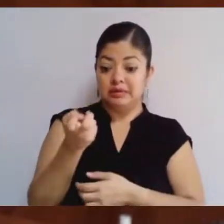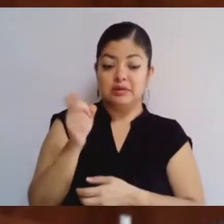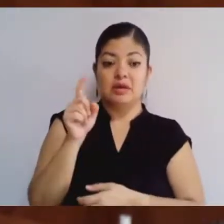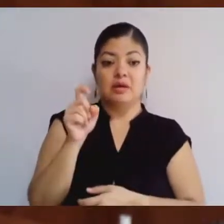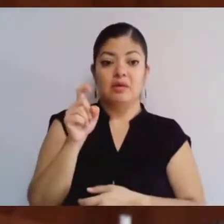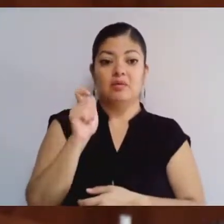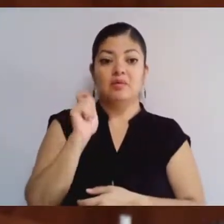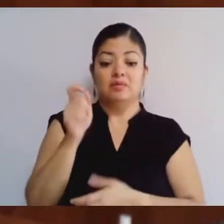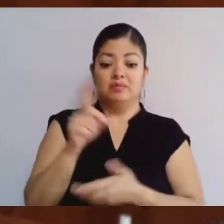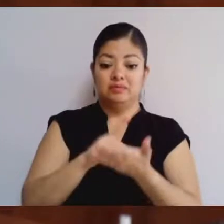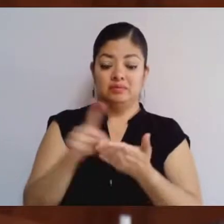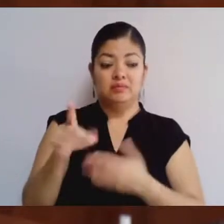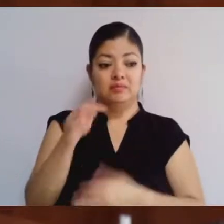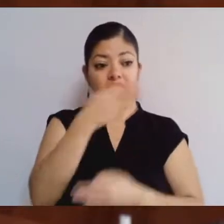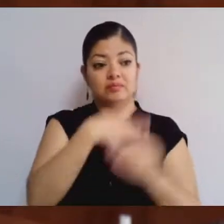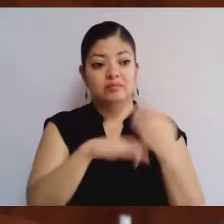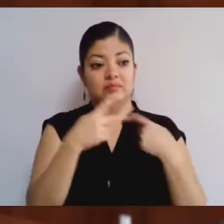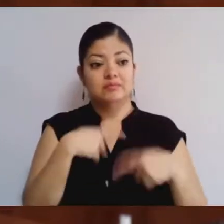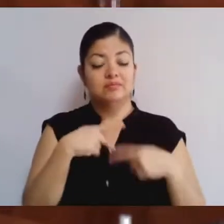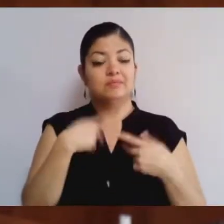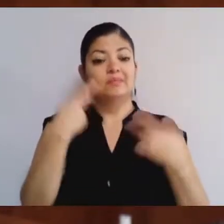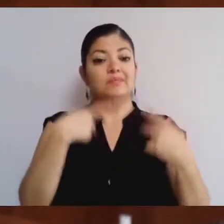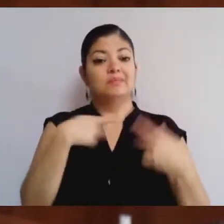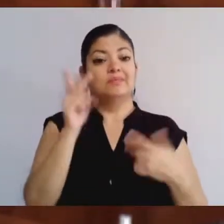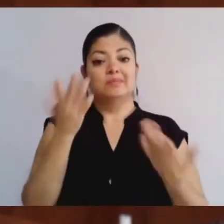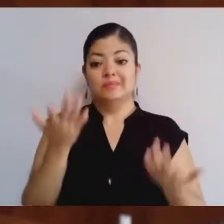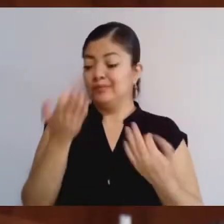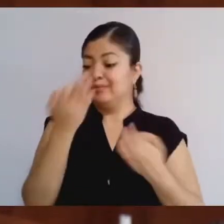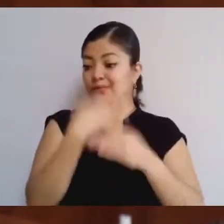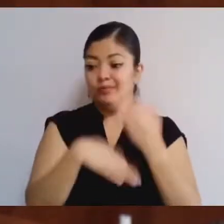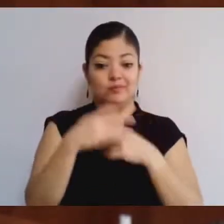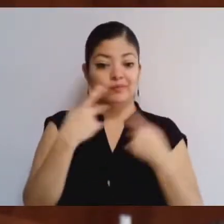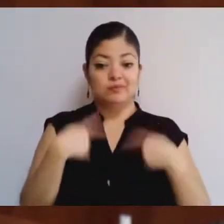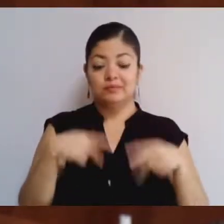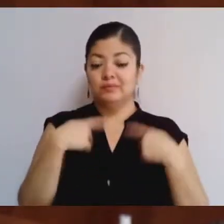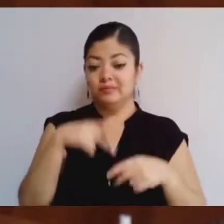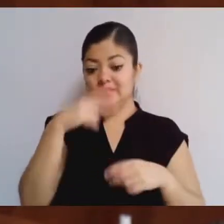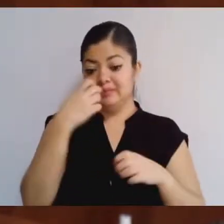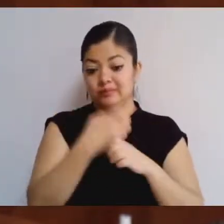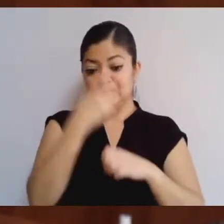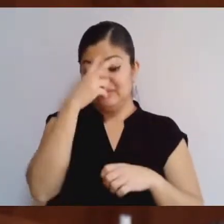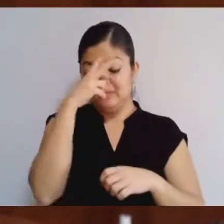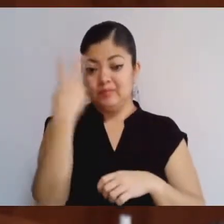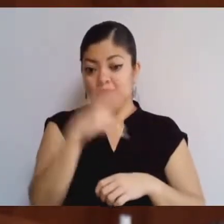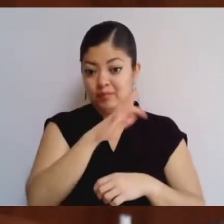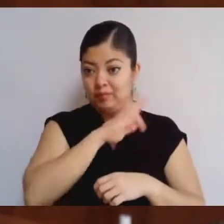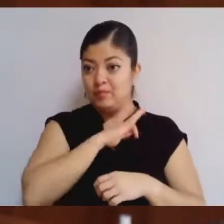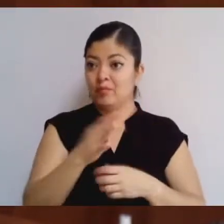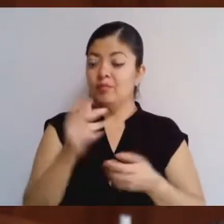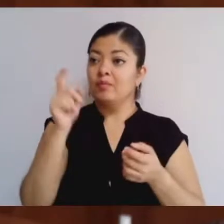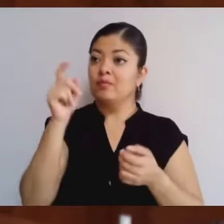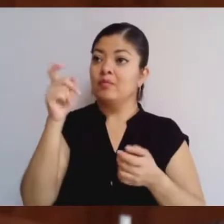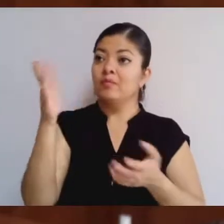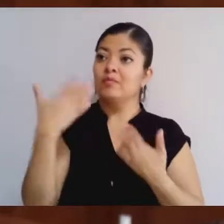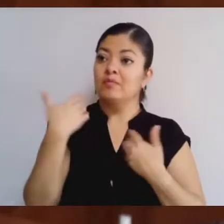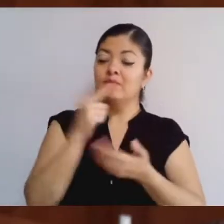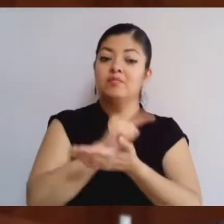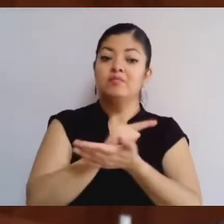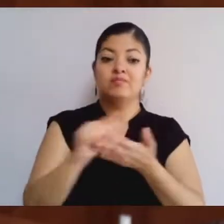a este es un derecho humano que lamentablemente no toda la población mexiquense puede ejercer.